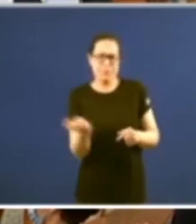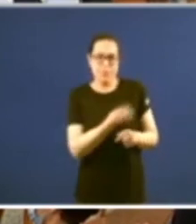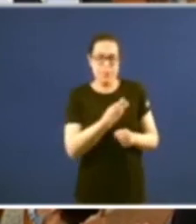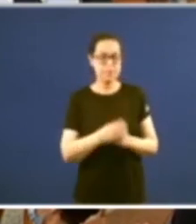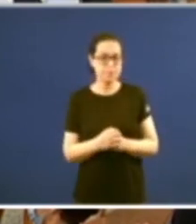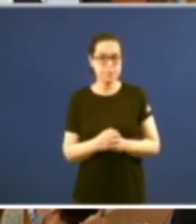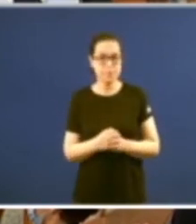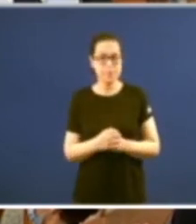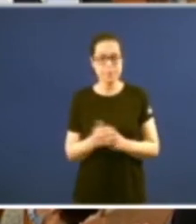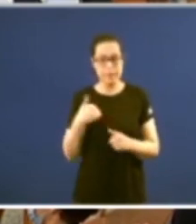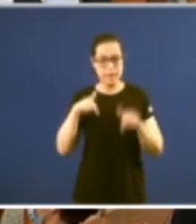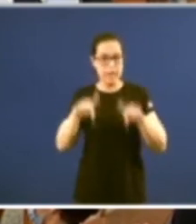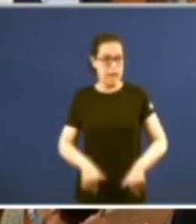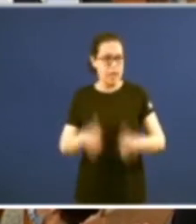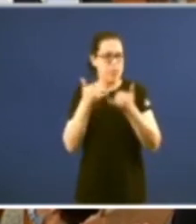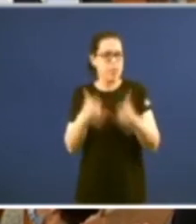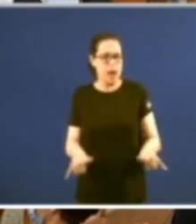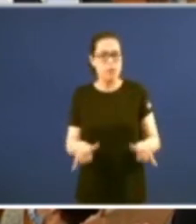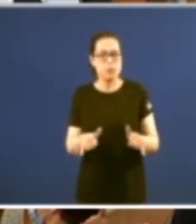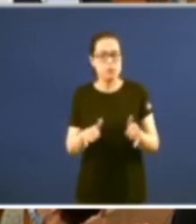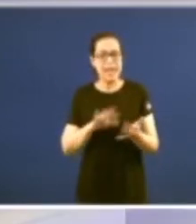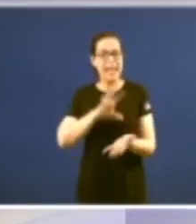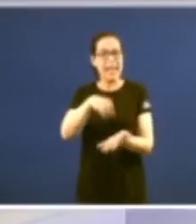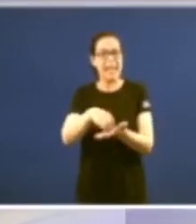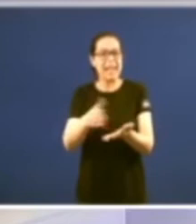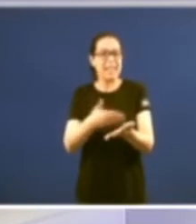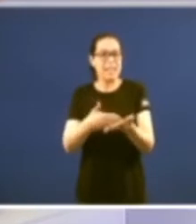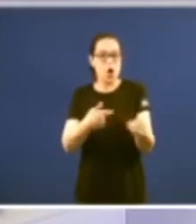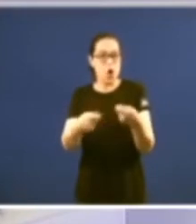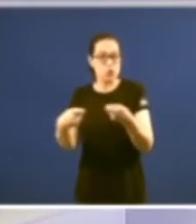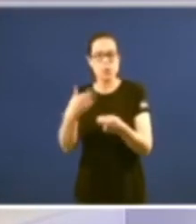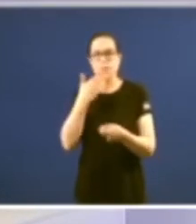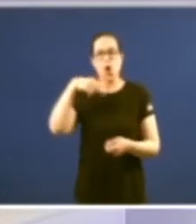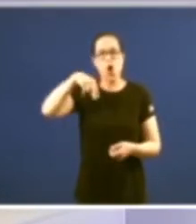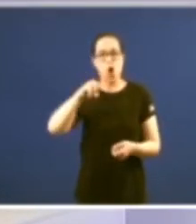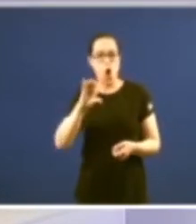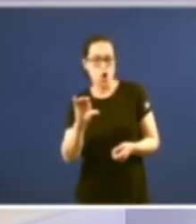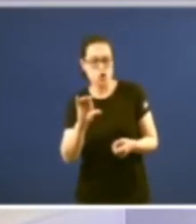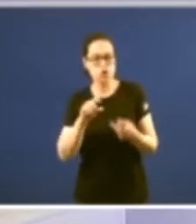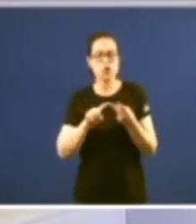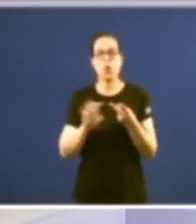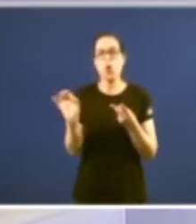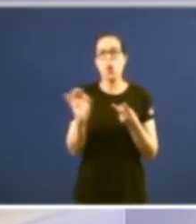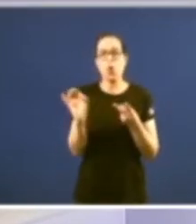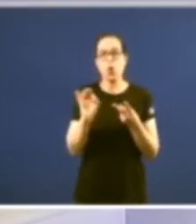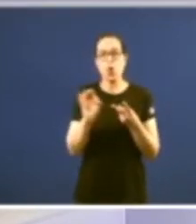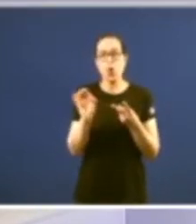celebramos claro está que no kiosco podamos atopar o periódico nos nas pantallas alguns portais